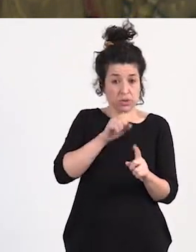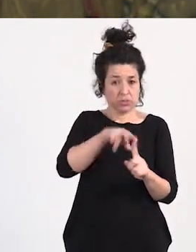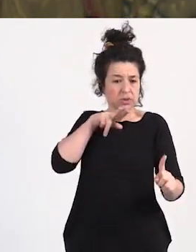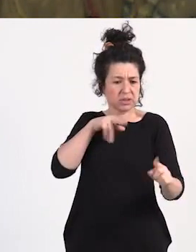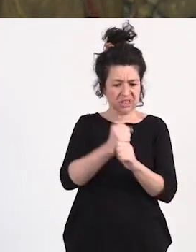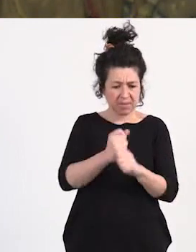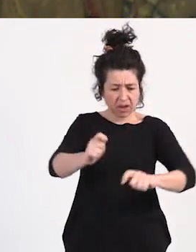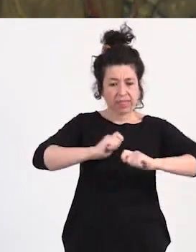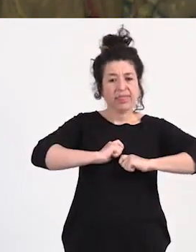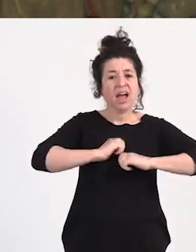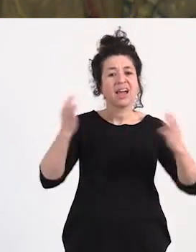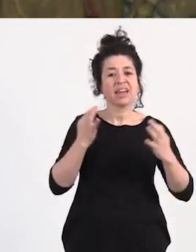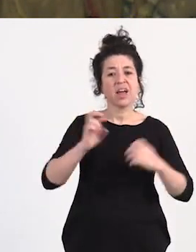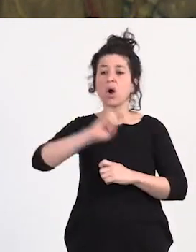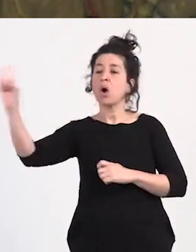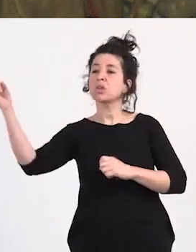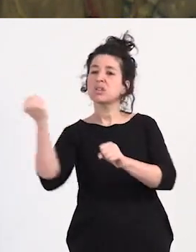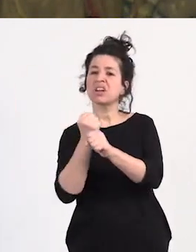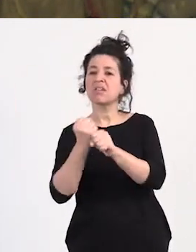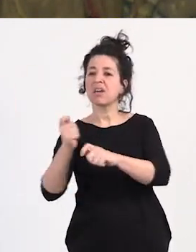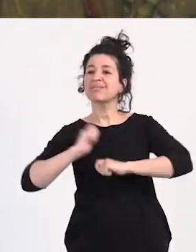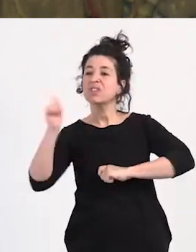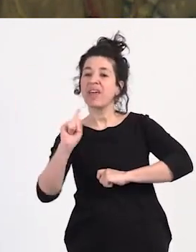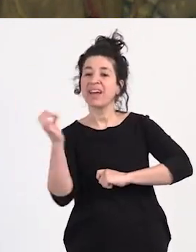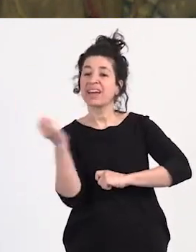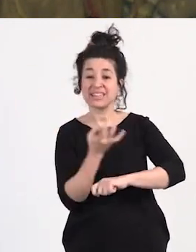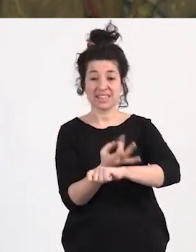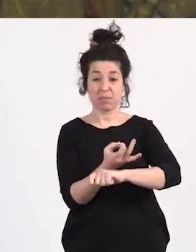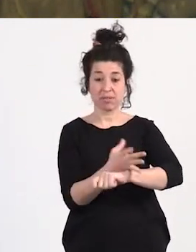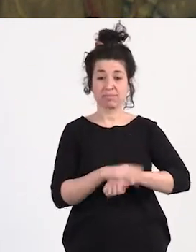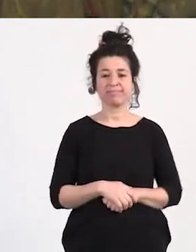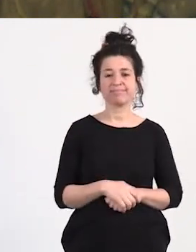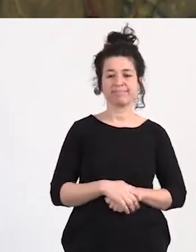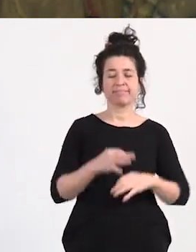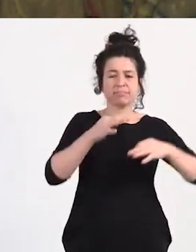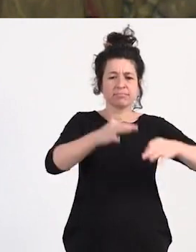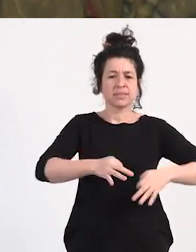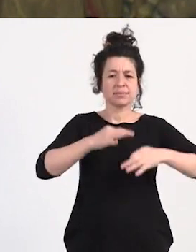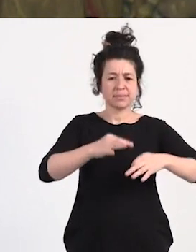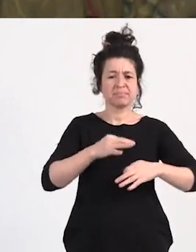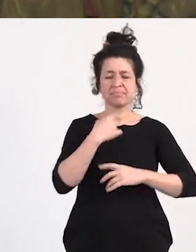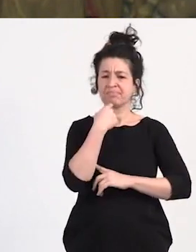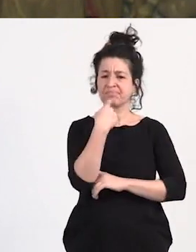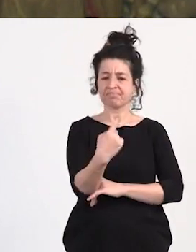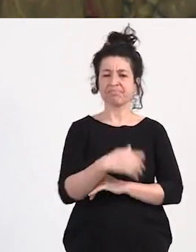¿qué nos da? ¿qué nos da otra profesión? nos da tiempo libre siempre digo que